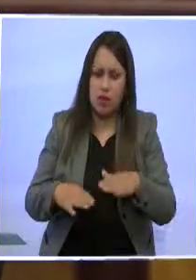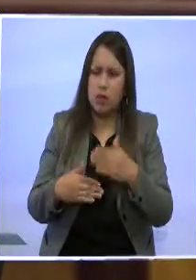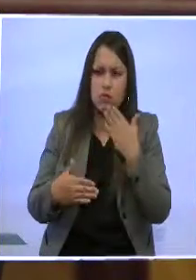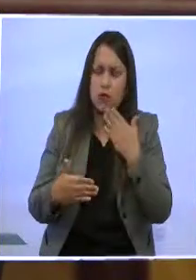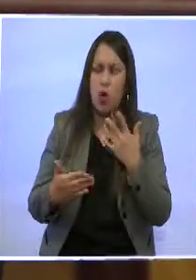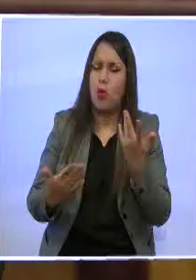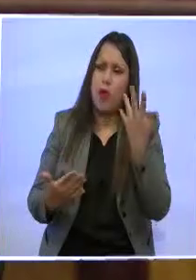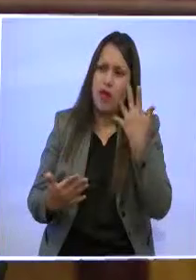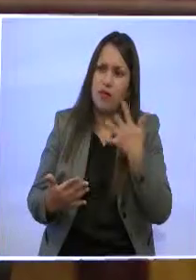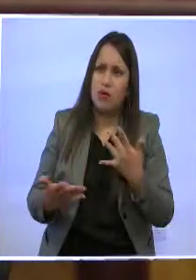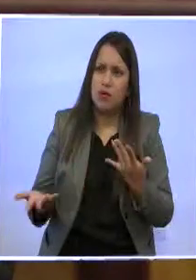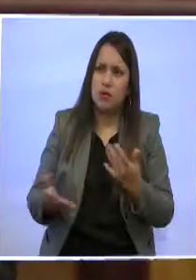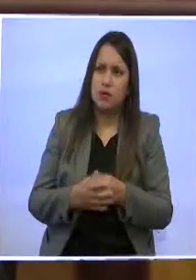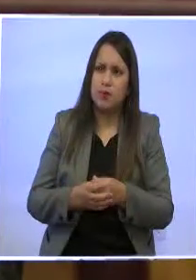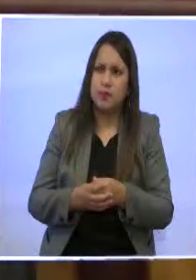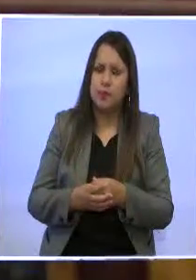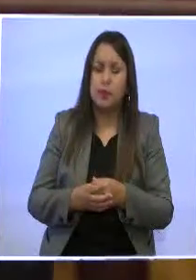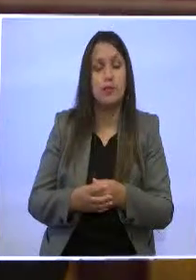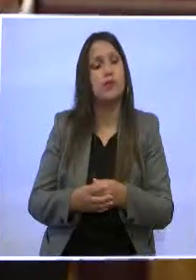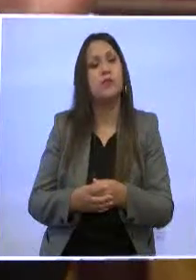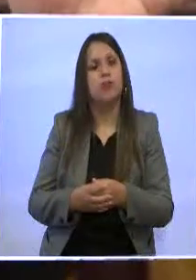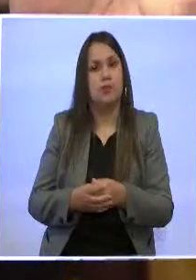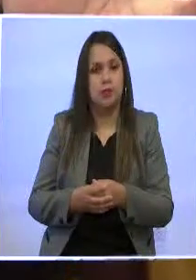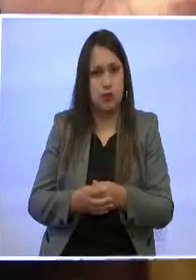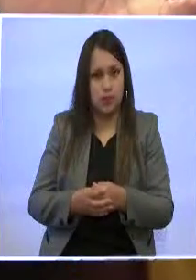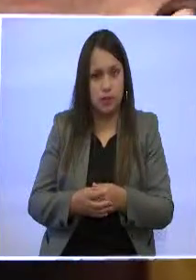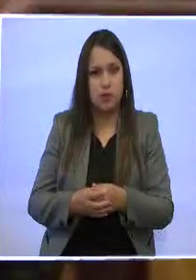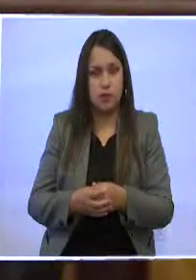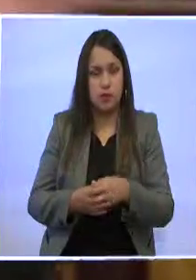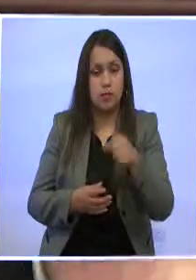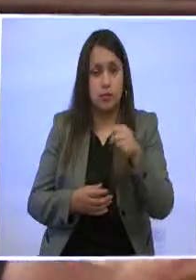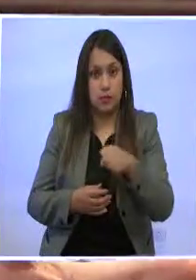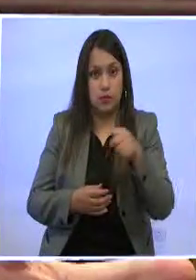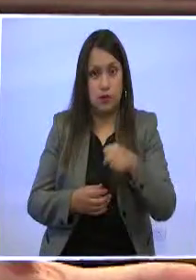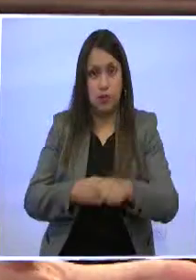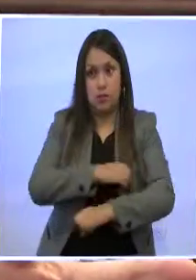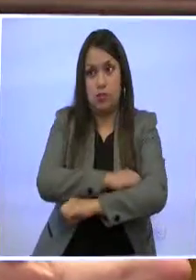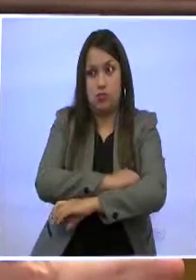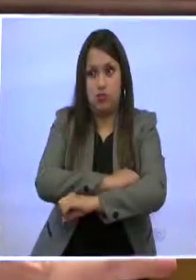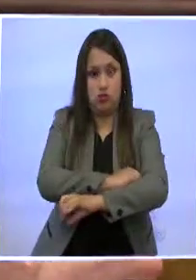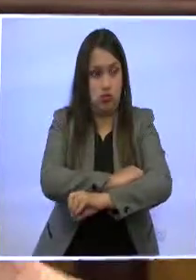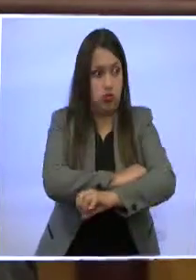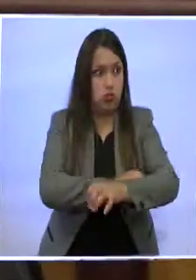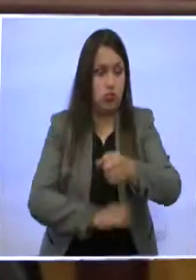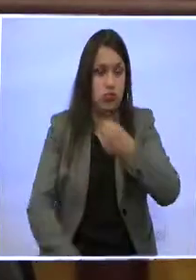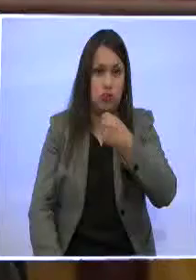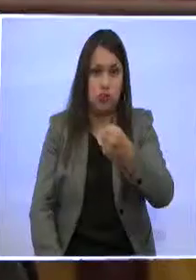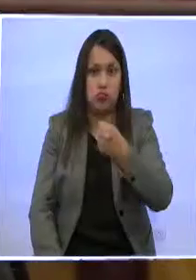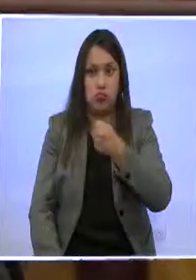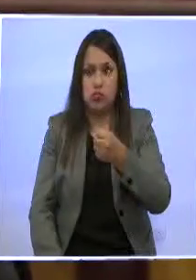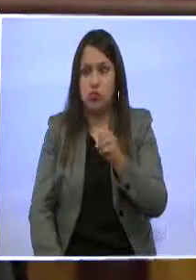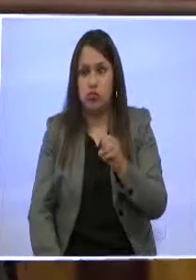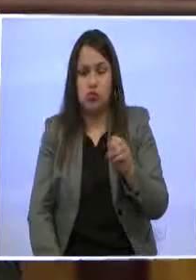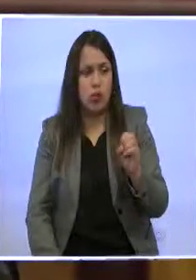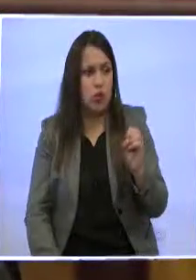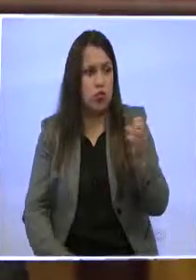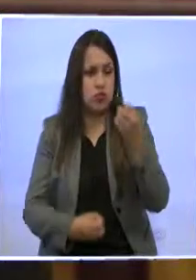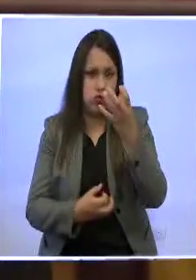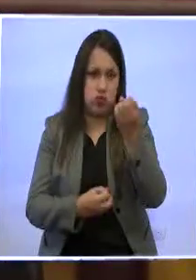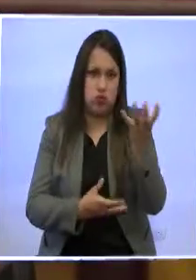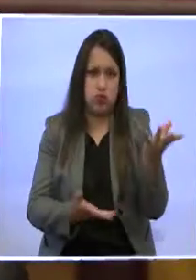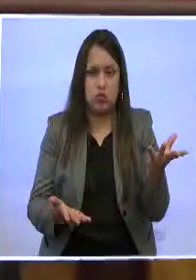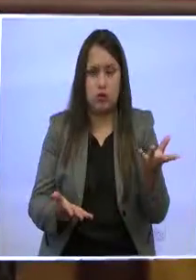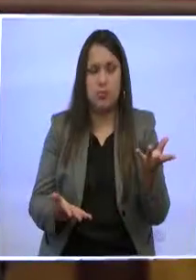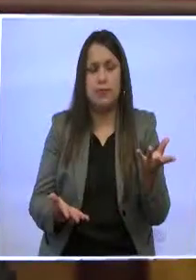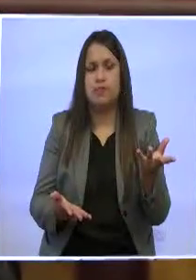en la administración municipal, el anuncio mediáticamente espectacular, con gran cobertura de prensa, pero que tiene algunas patas flojas.